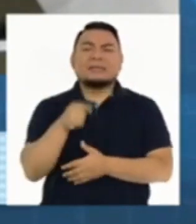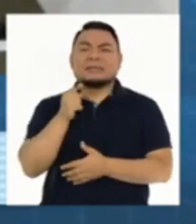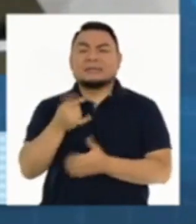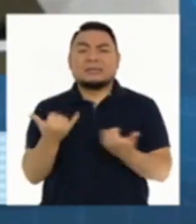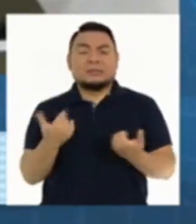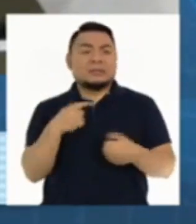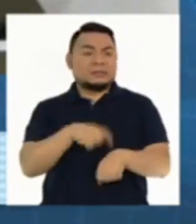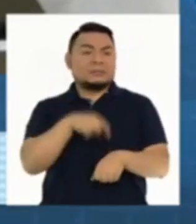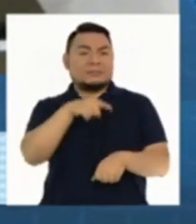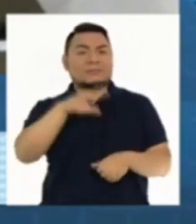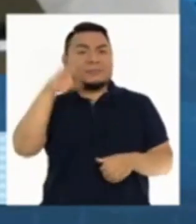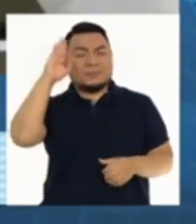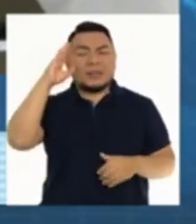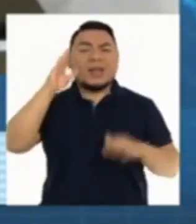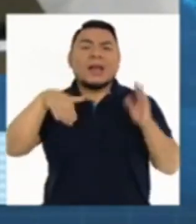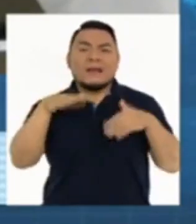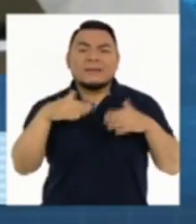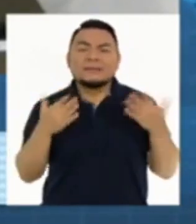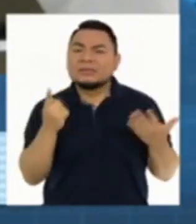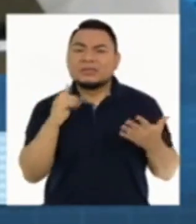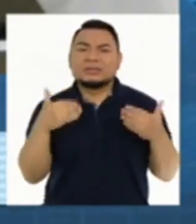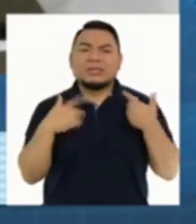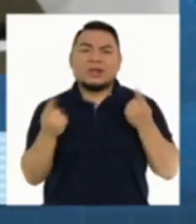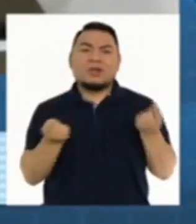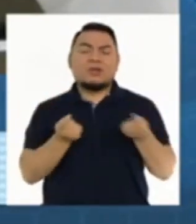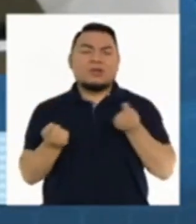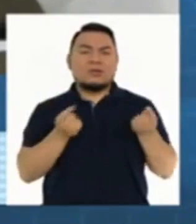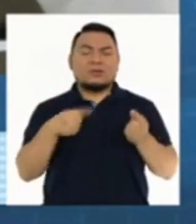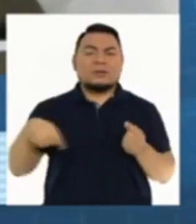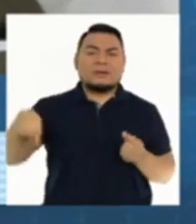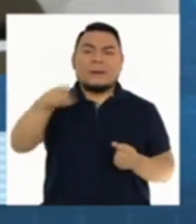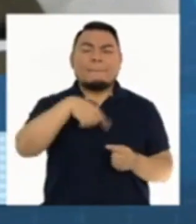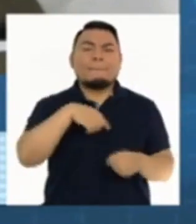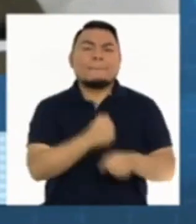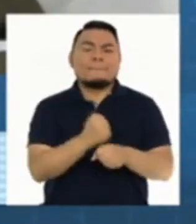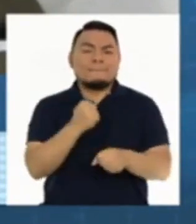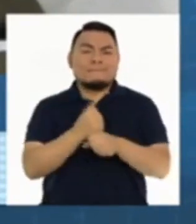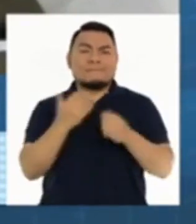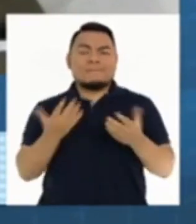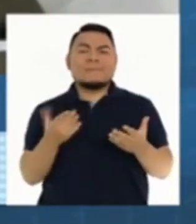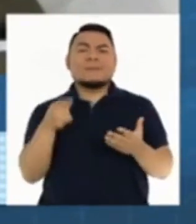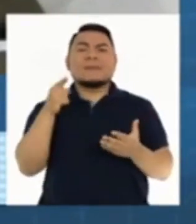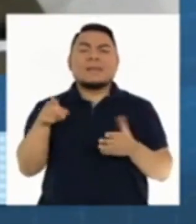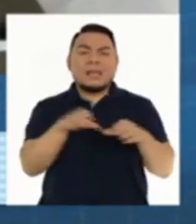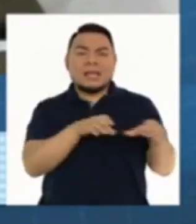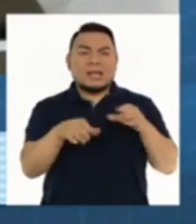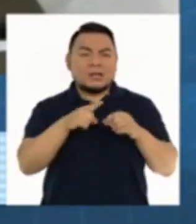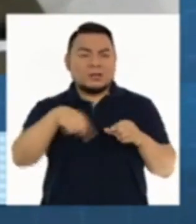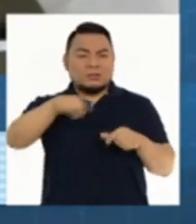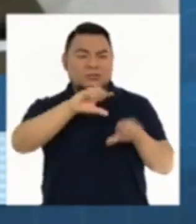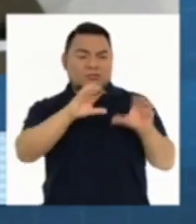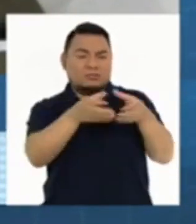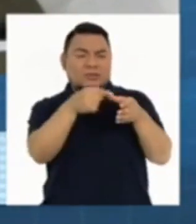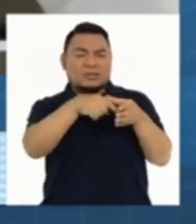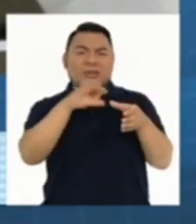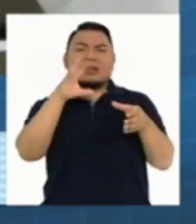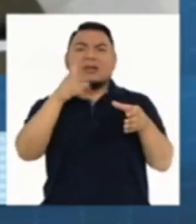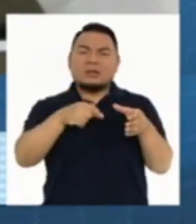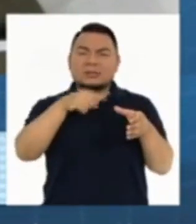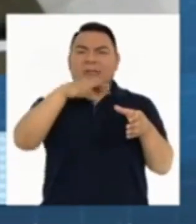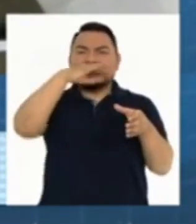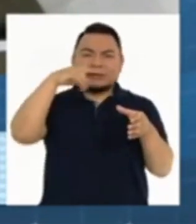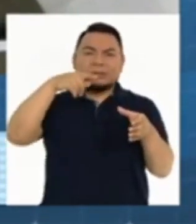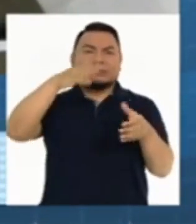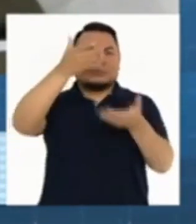la policía a veces no tiene control del trabajo y del accionar de estos delincuentes.